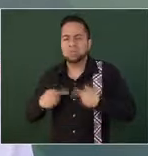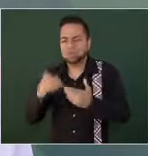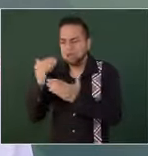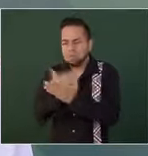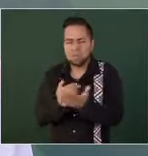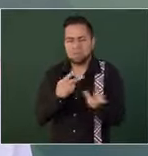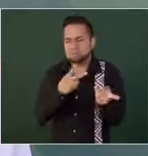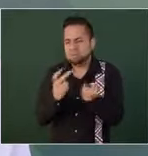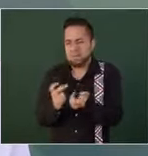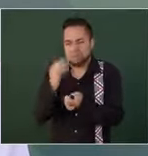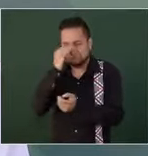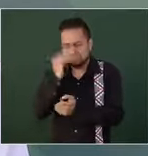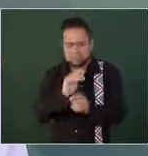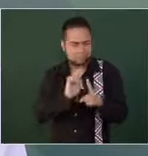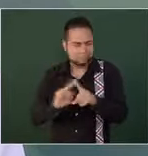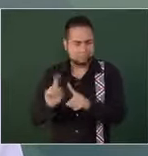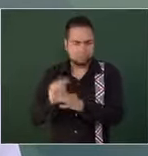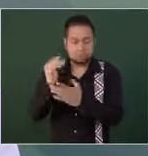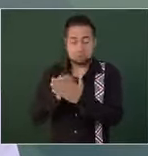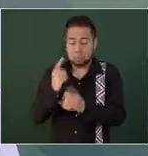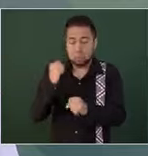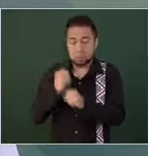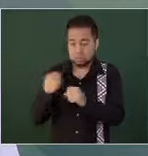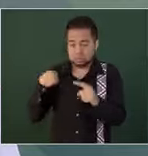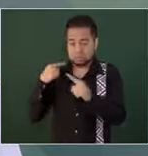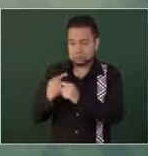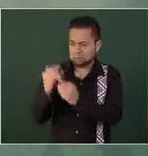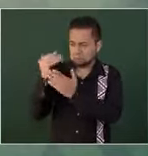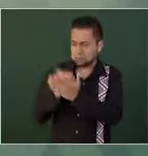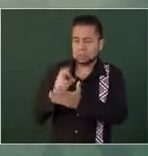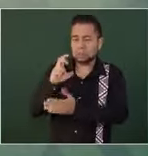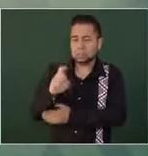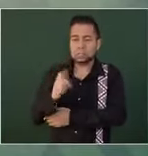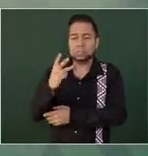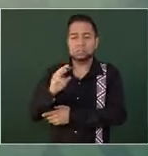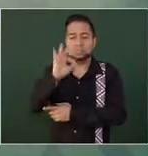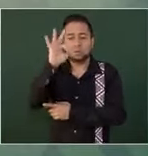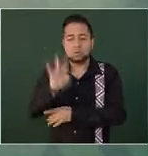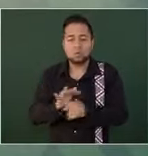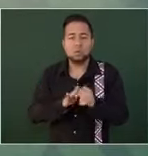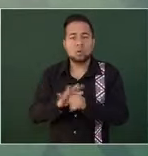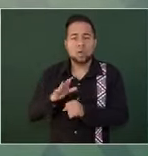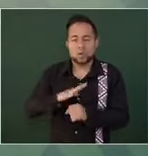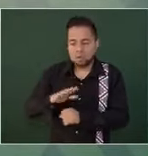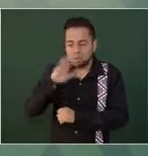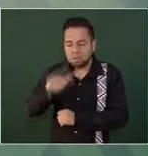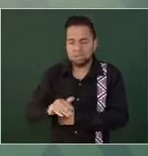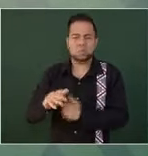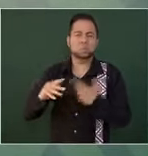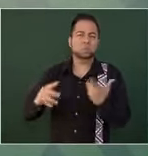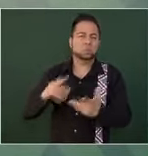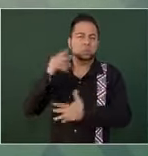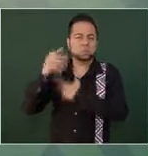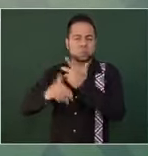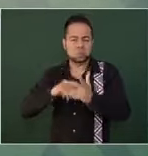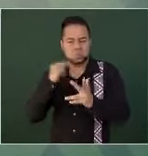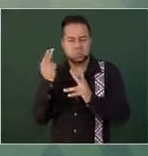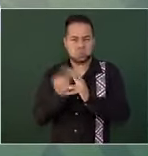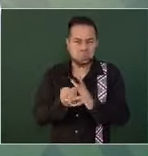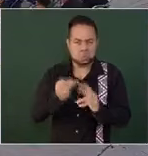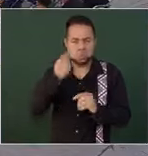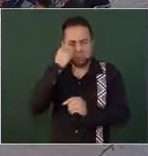y en este primer año disminuyeron 33 por ciento las muertes violentas de mujeres